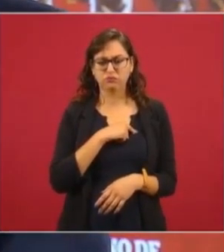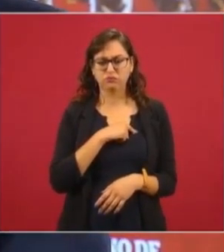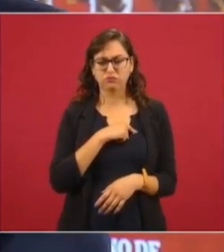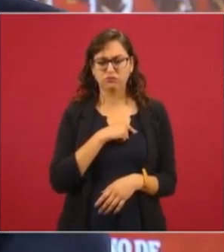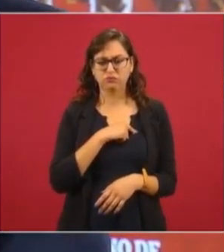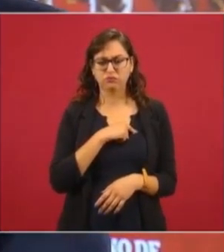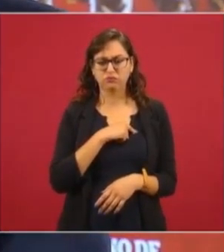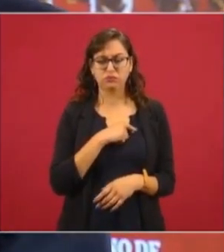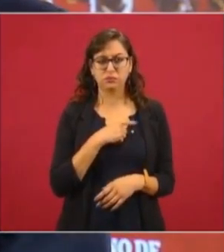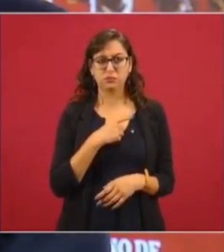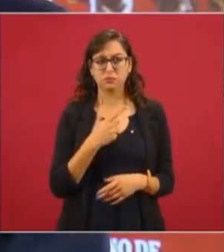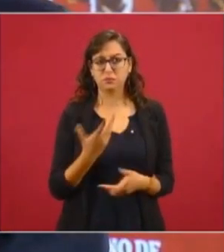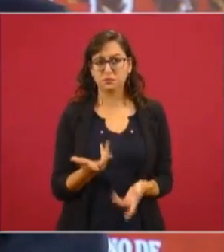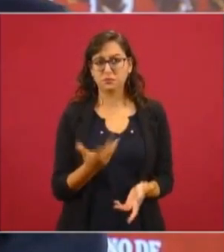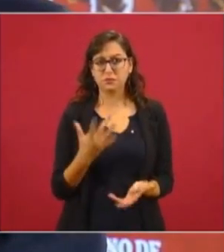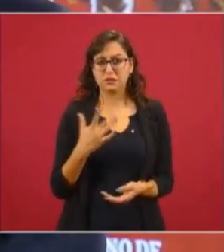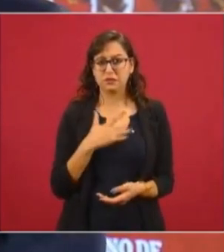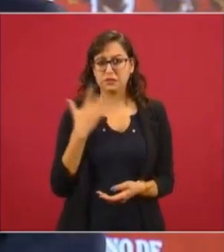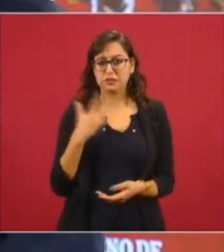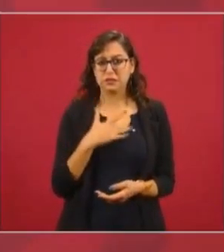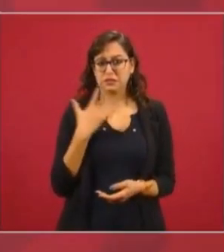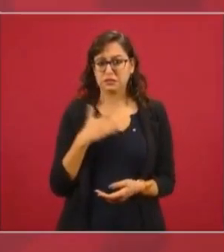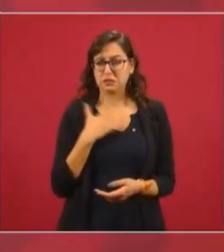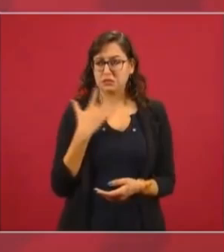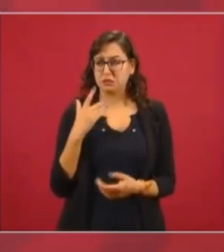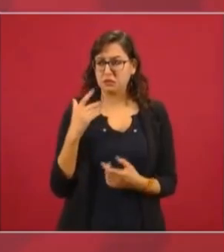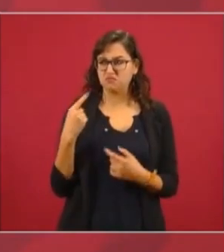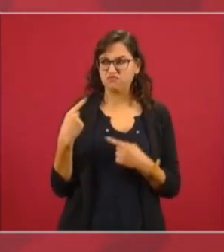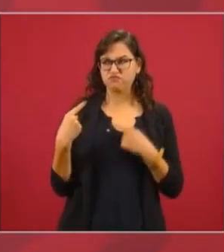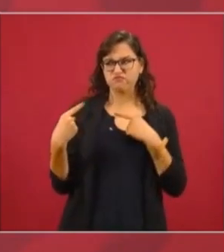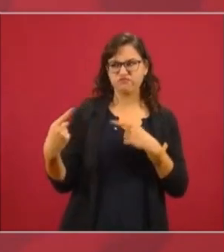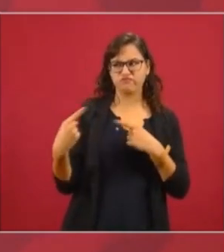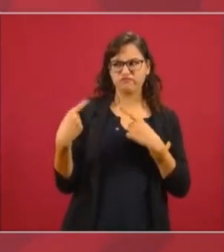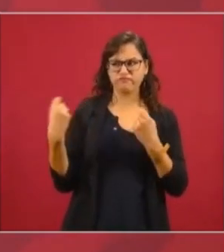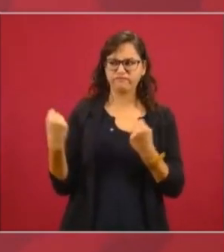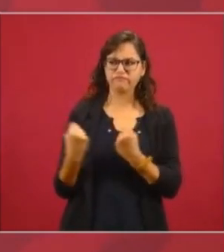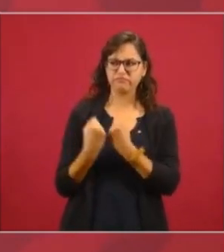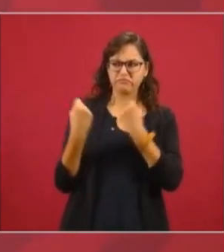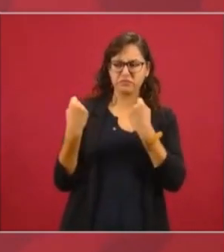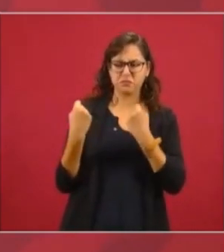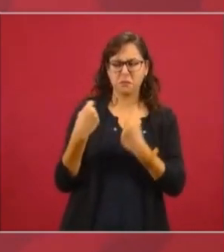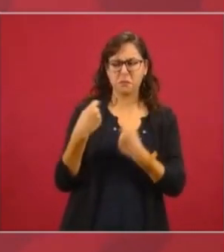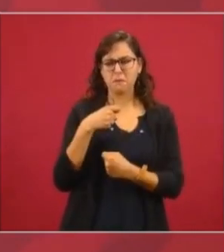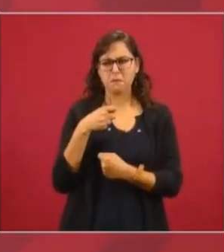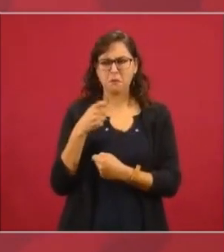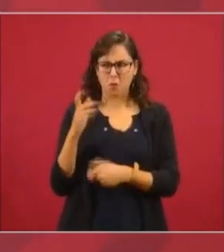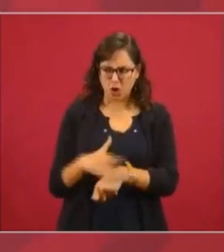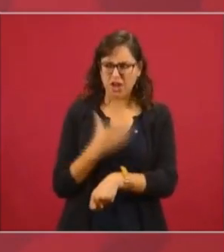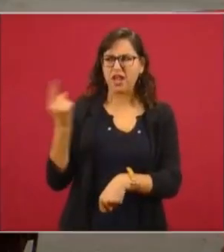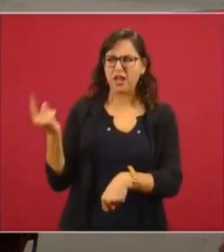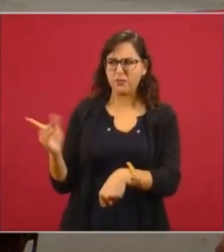la confrontación, el cuestionamiento.